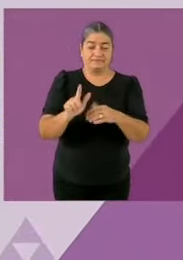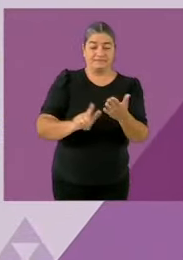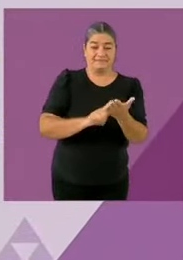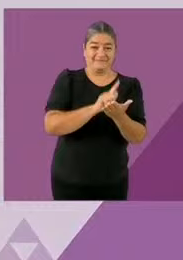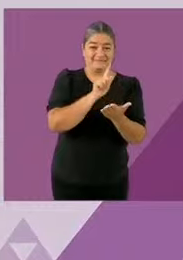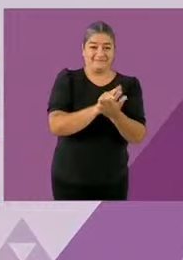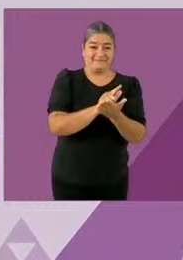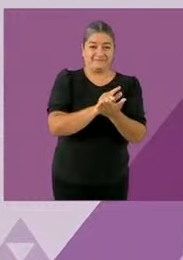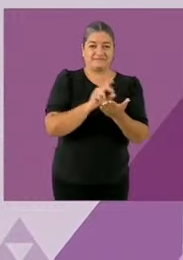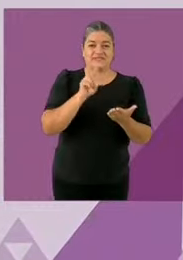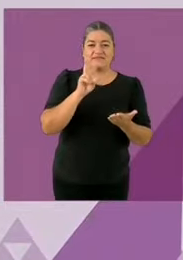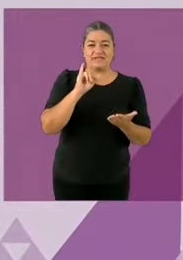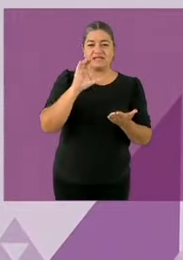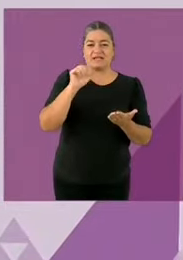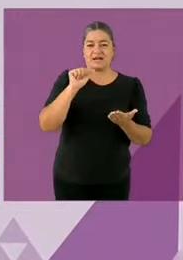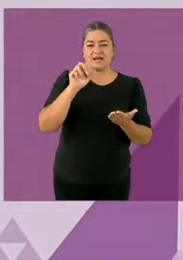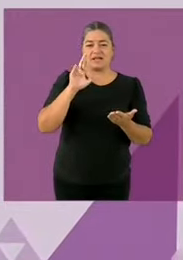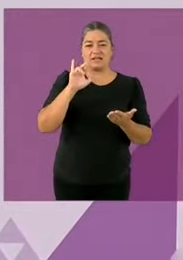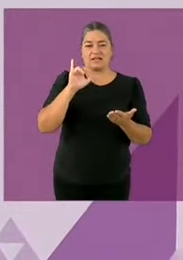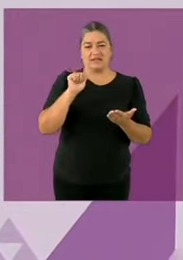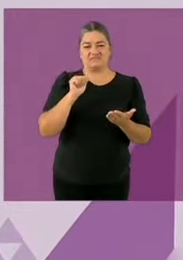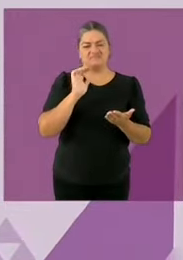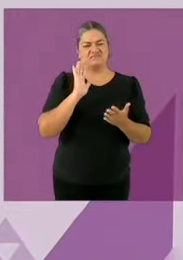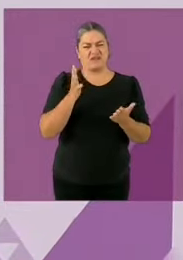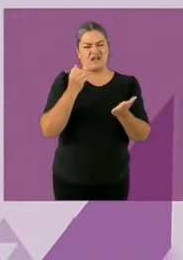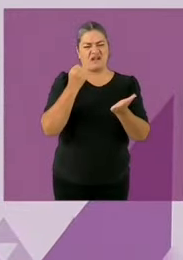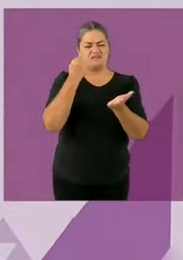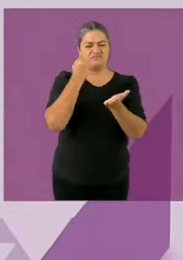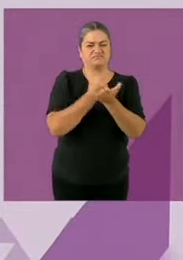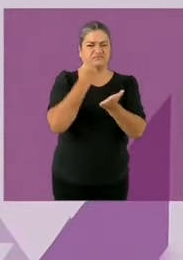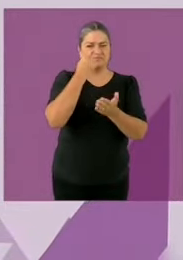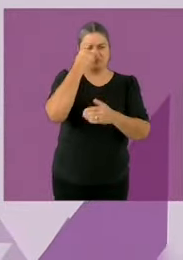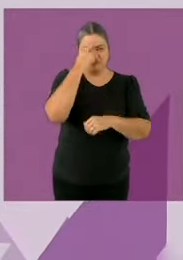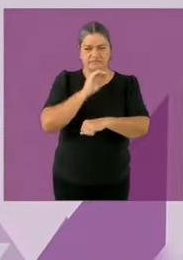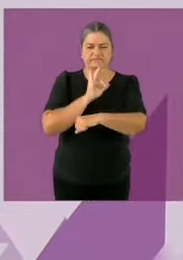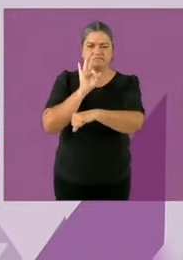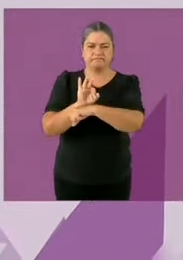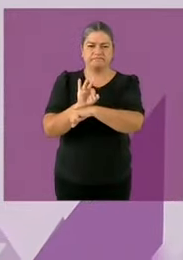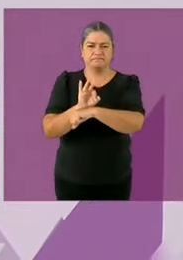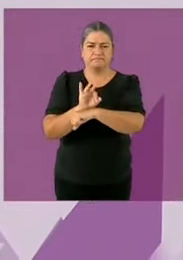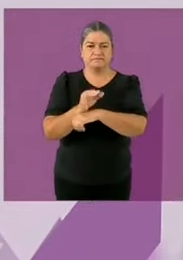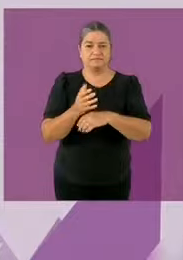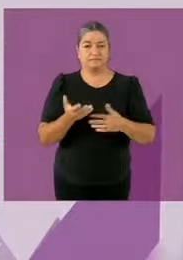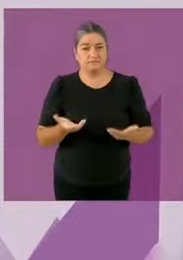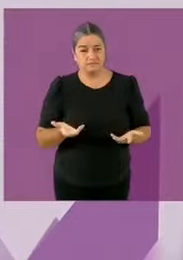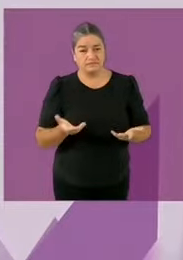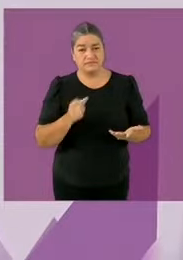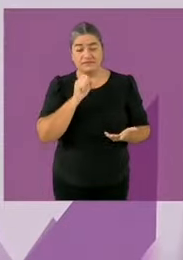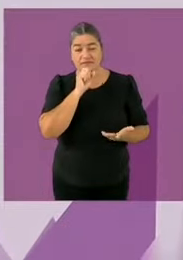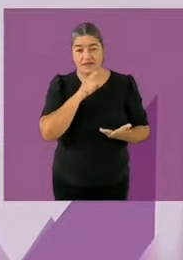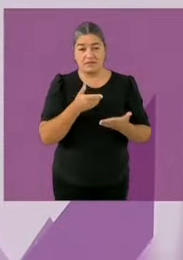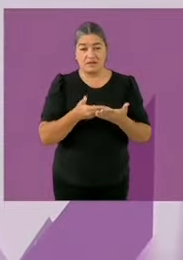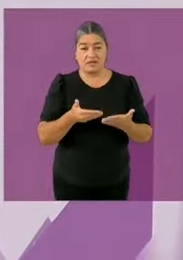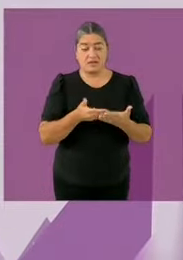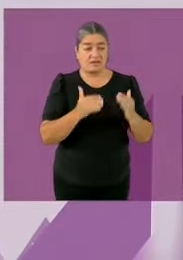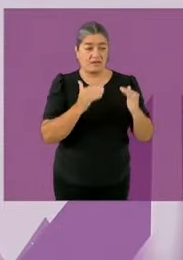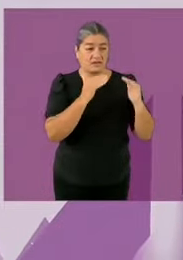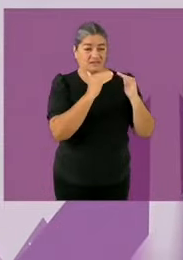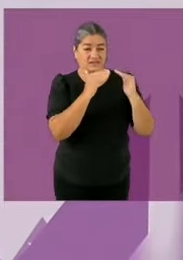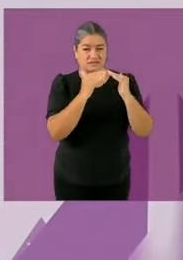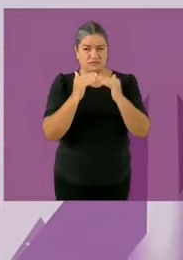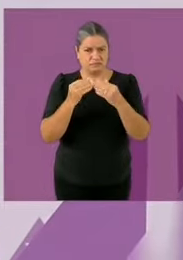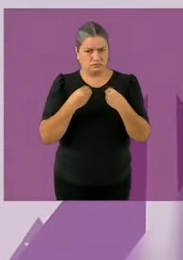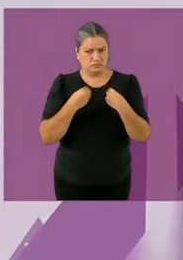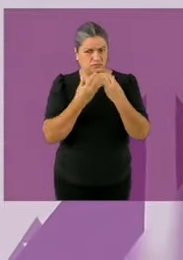avanzando vamos a ampliar el número de viviendas para las y los jóvenes vamos a cambiar la ley del Infonavit